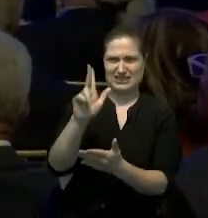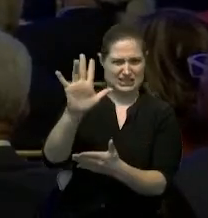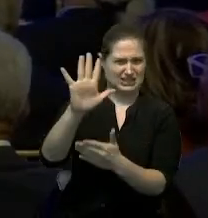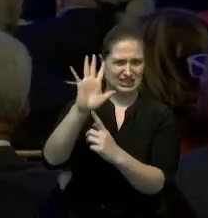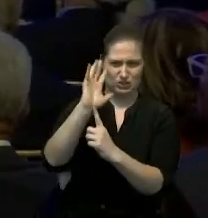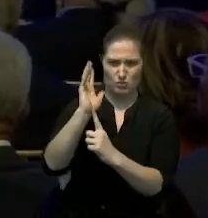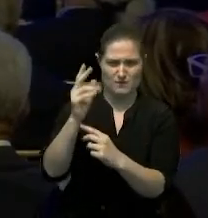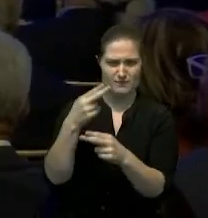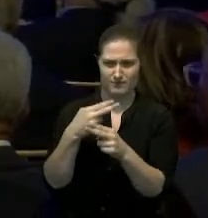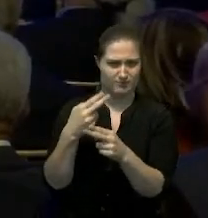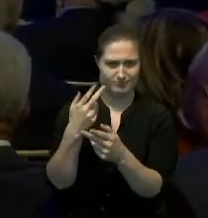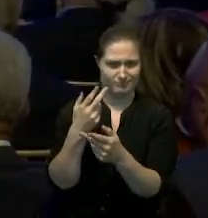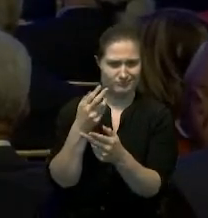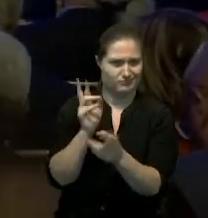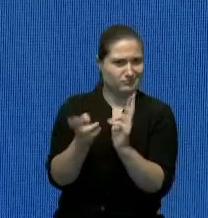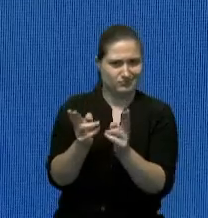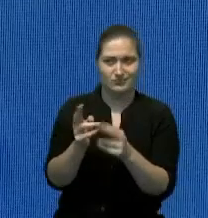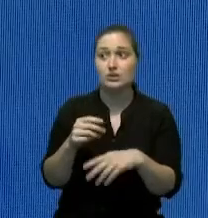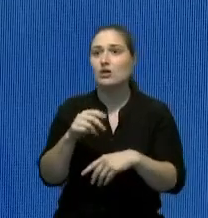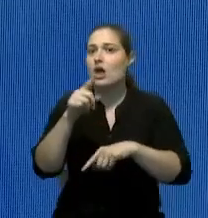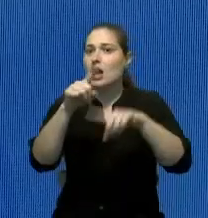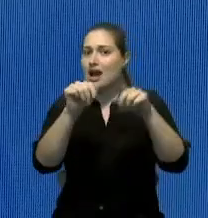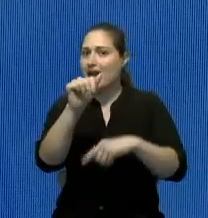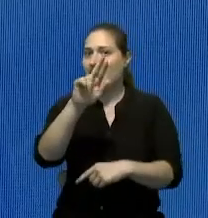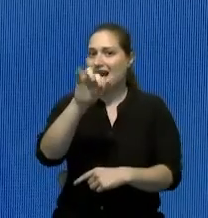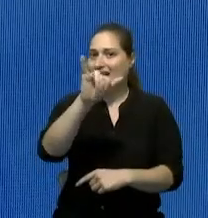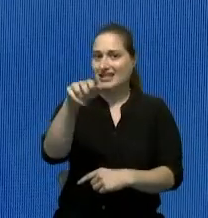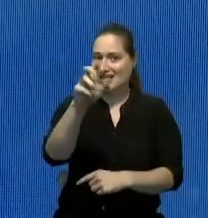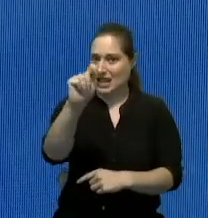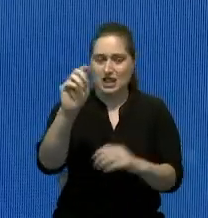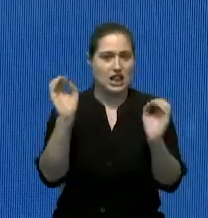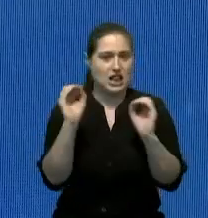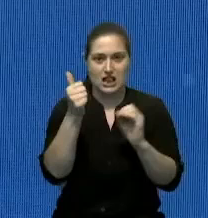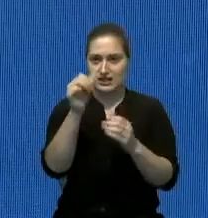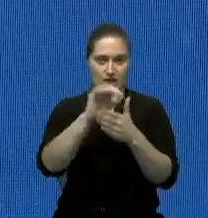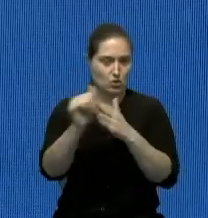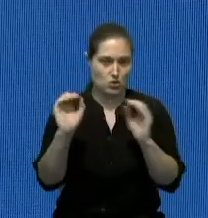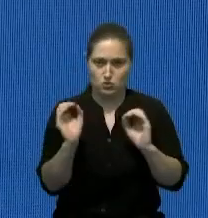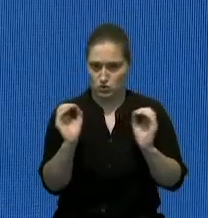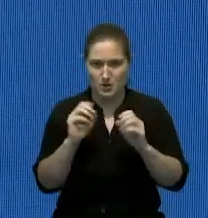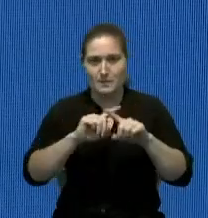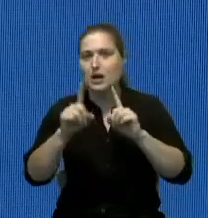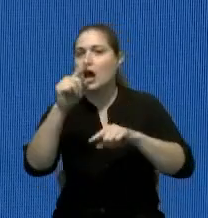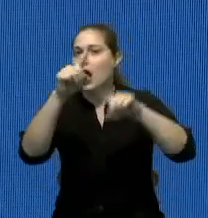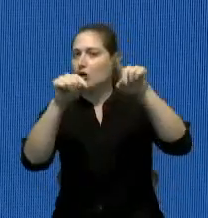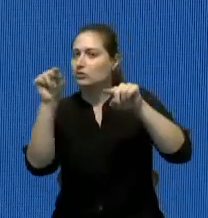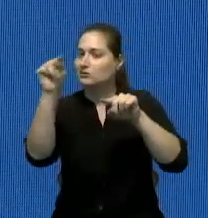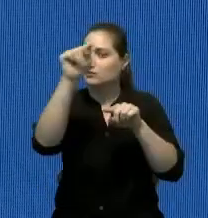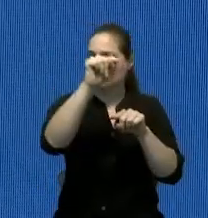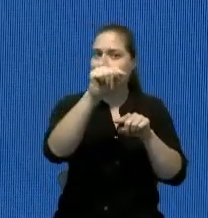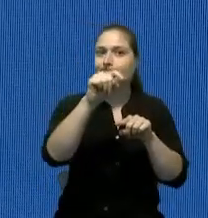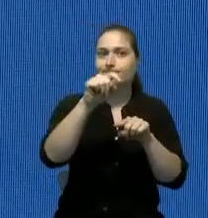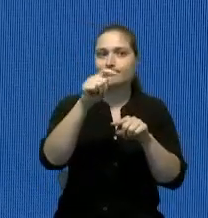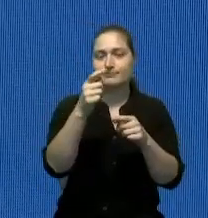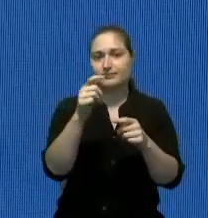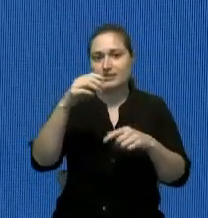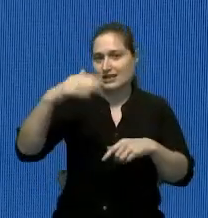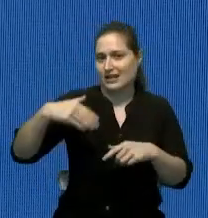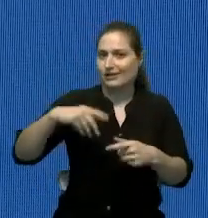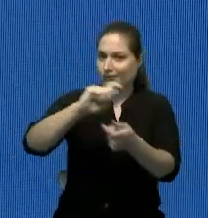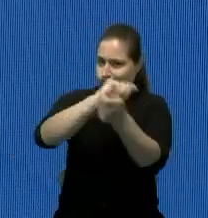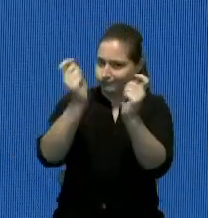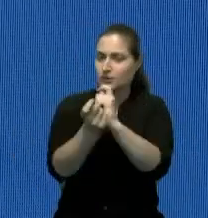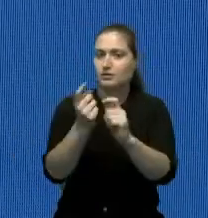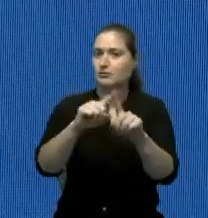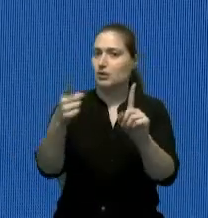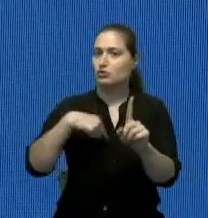hay algunas líneas aéreas por ejemplo Arayet no lo cobra pero hay algunas líneas aéreas que tienen que cambiar y estamos trabajando en